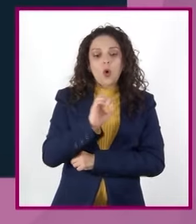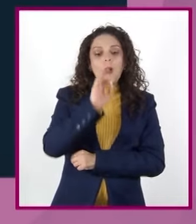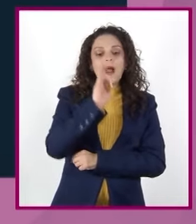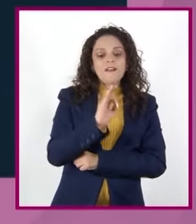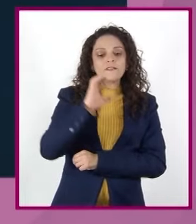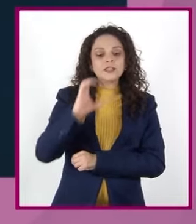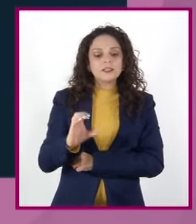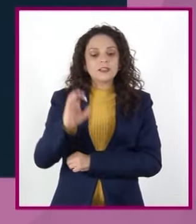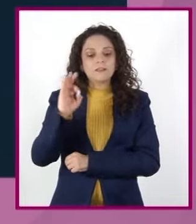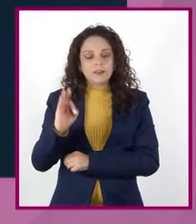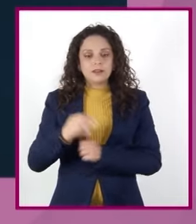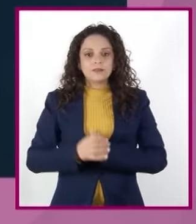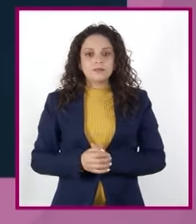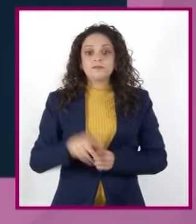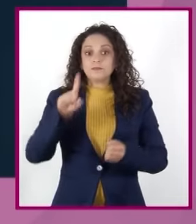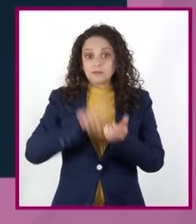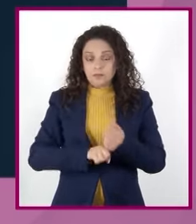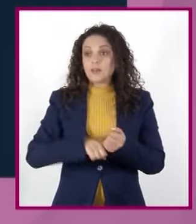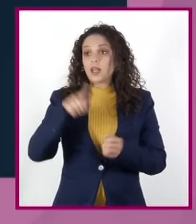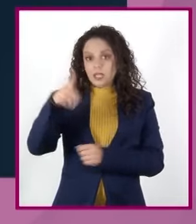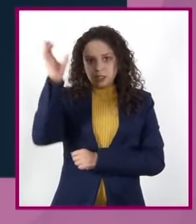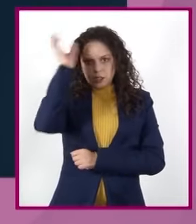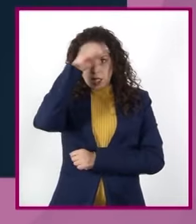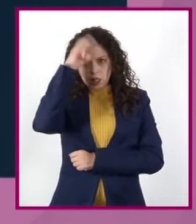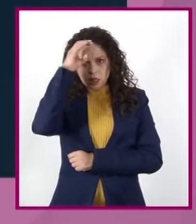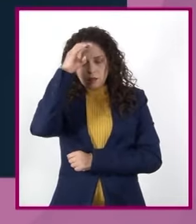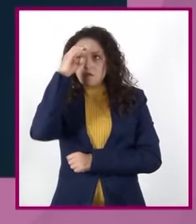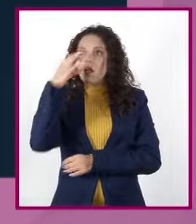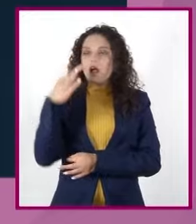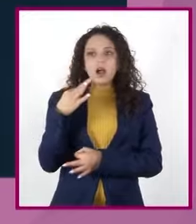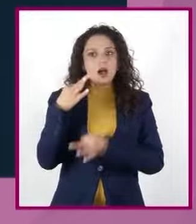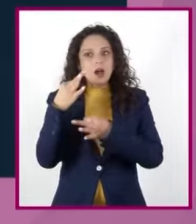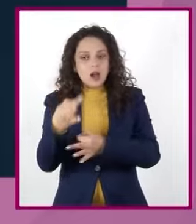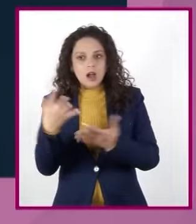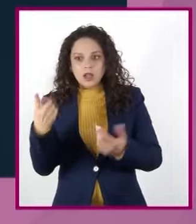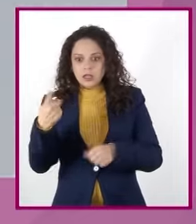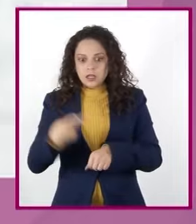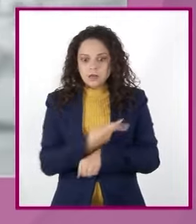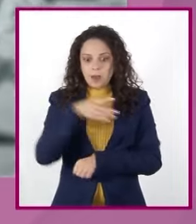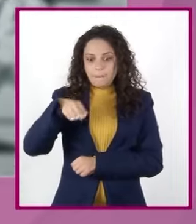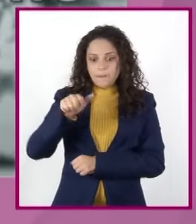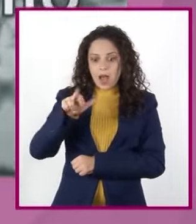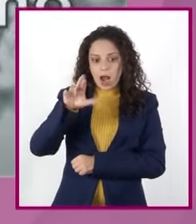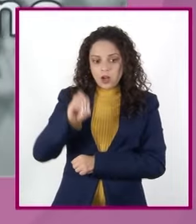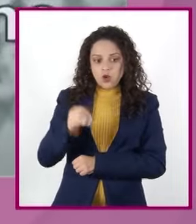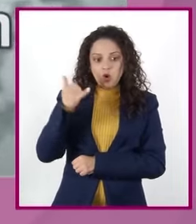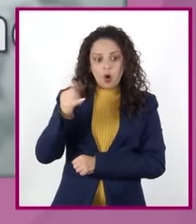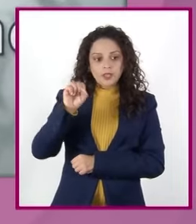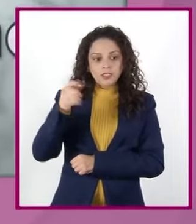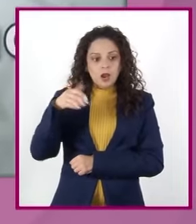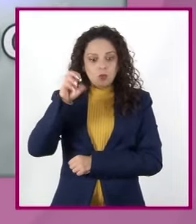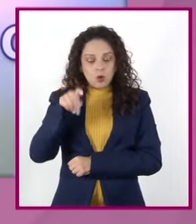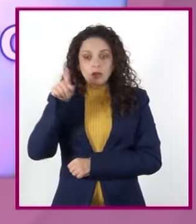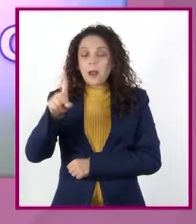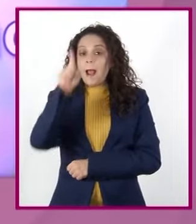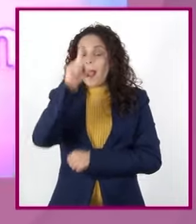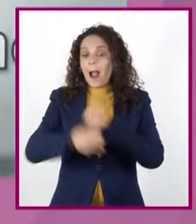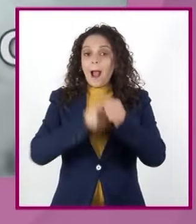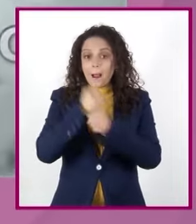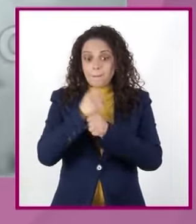Atrajo la atención de los científicos Mario Molina y Sherwood Rowland Quienes en 1974